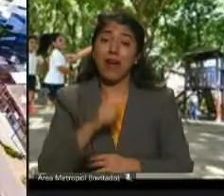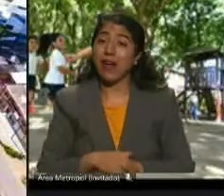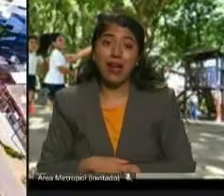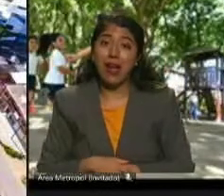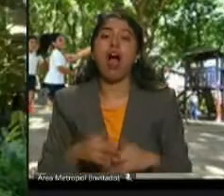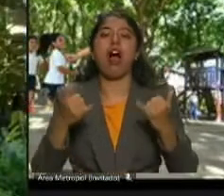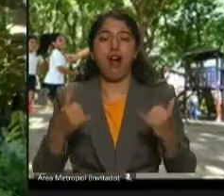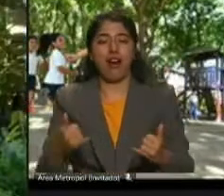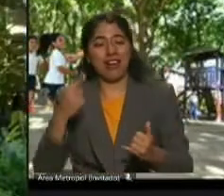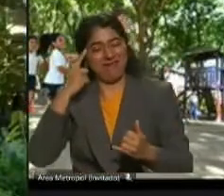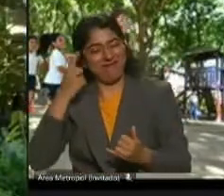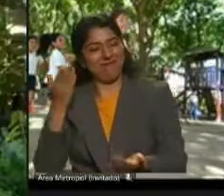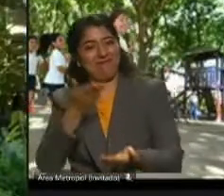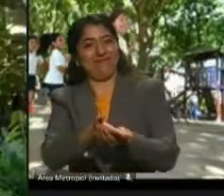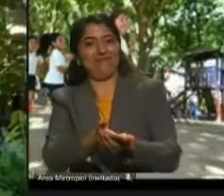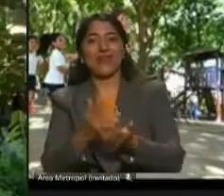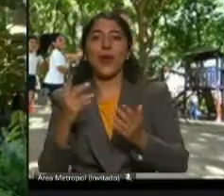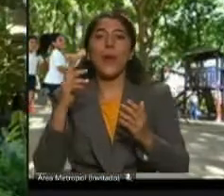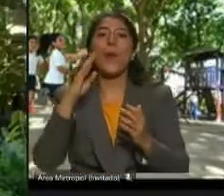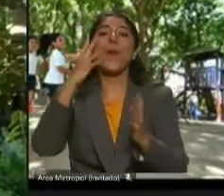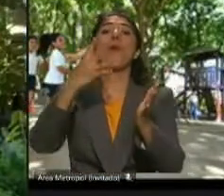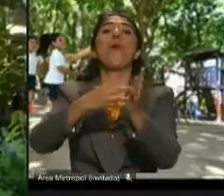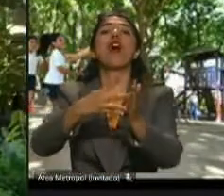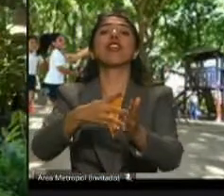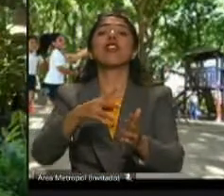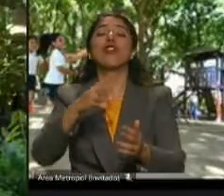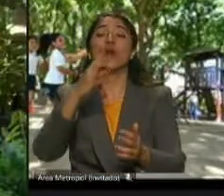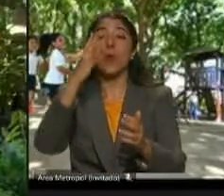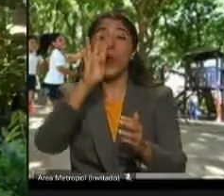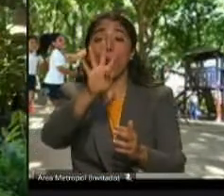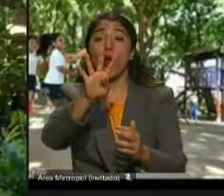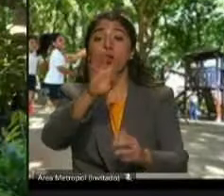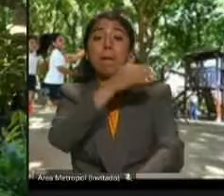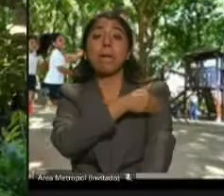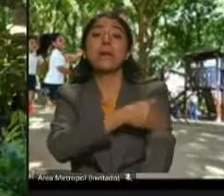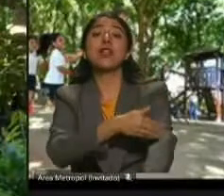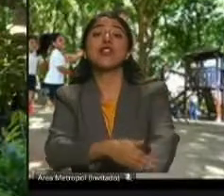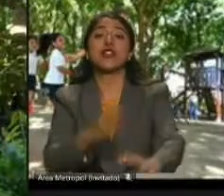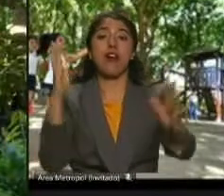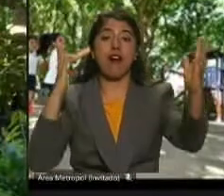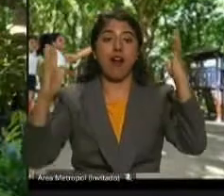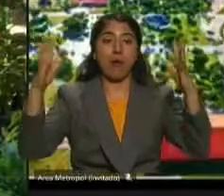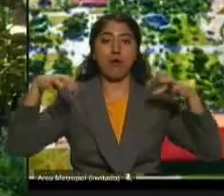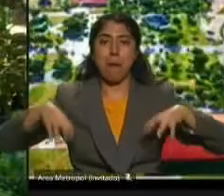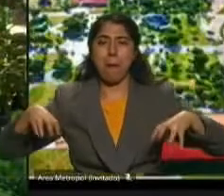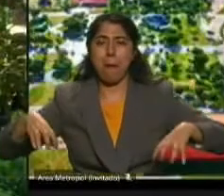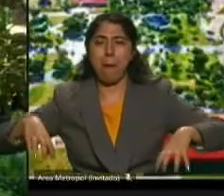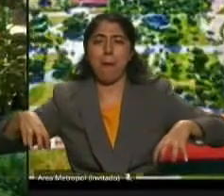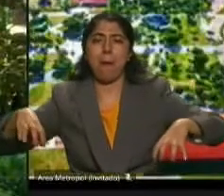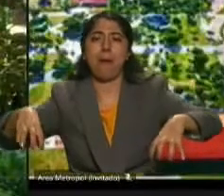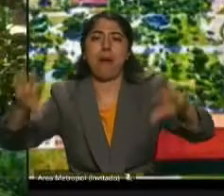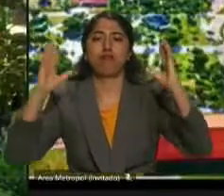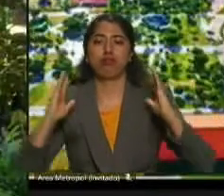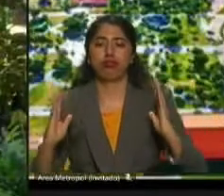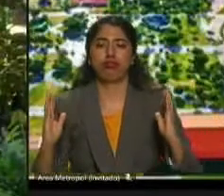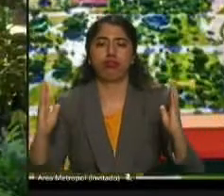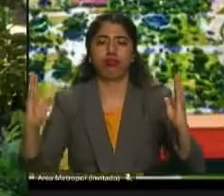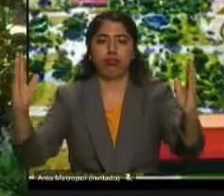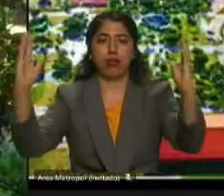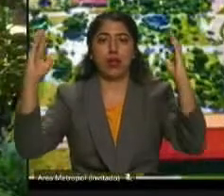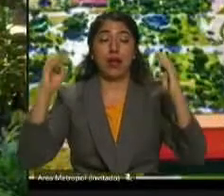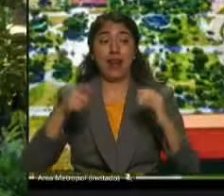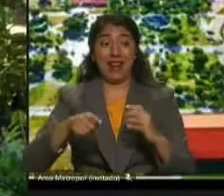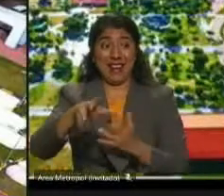árboles, tenemos viveros propios municipales, el jardín botánico de la ciudad tiene 217